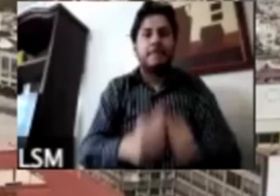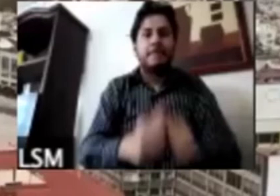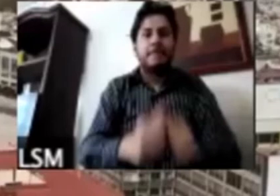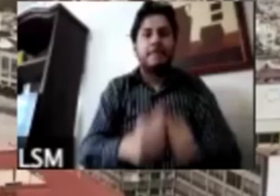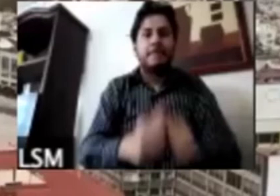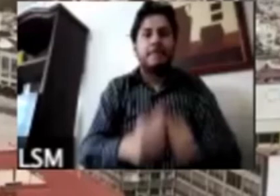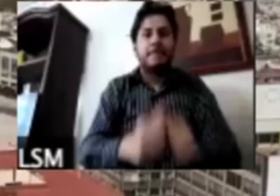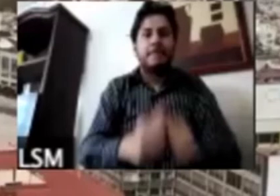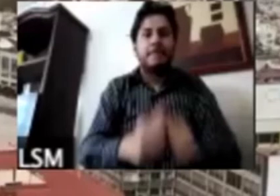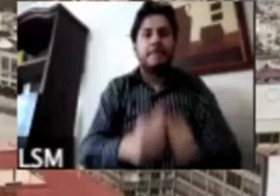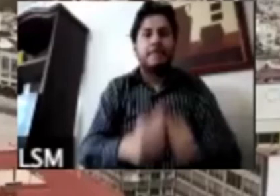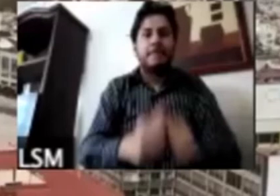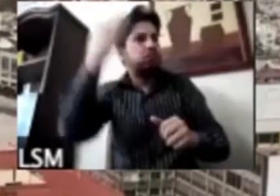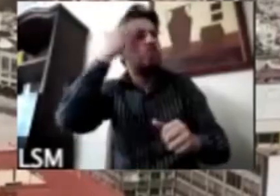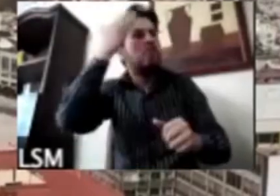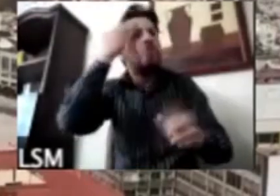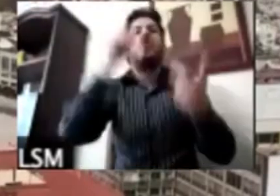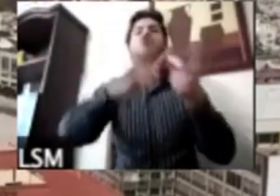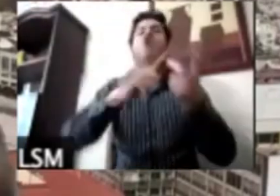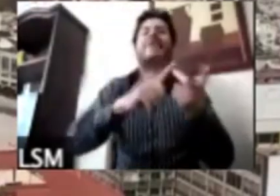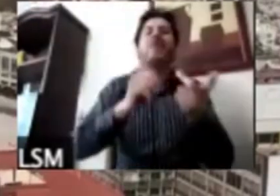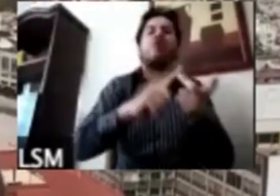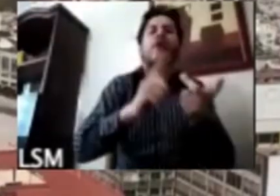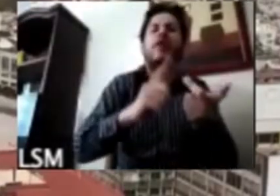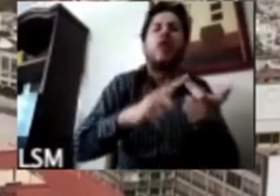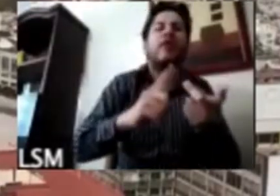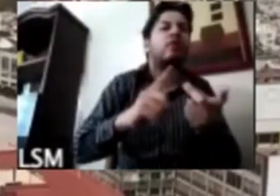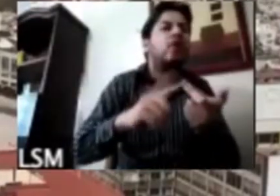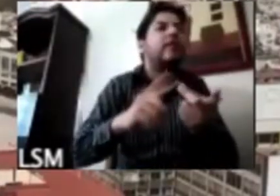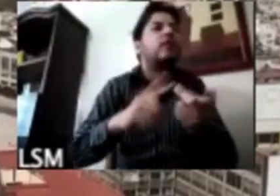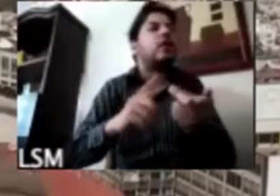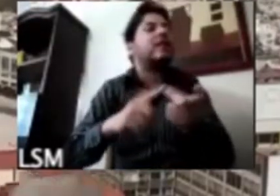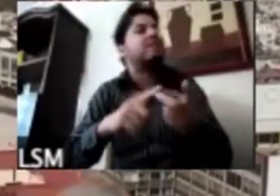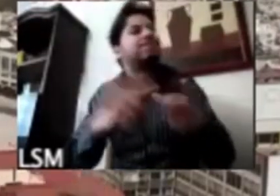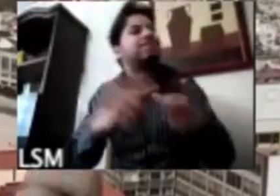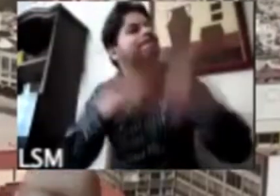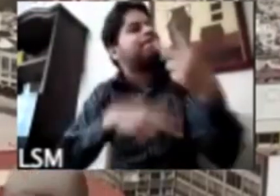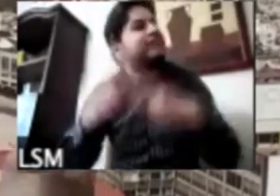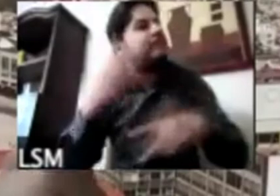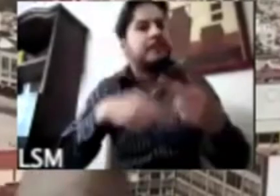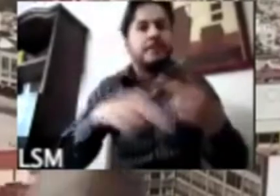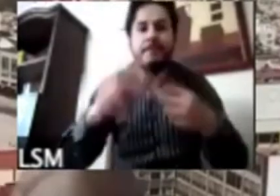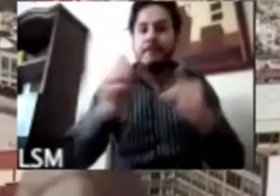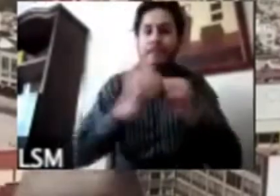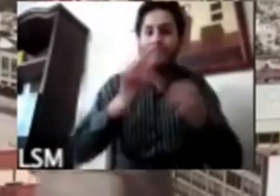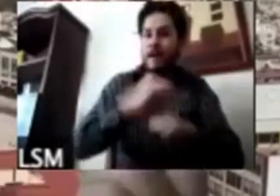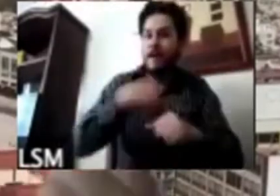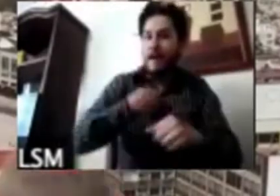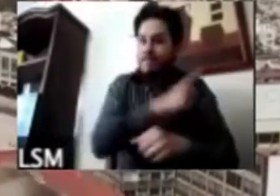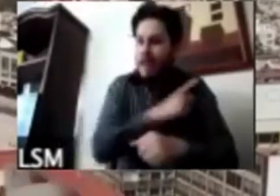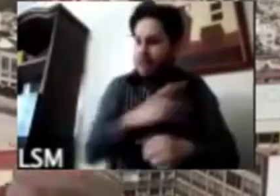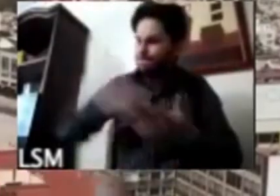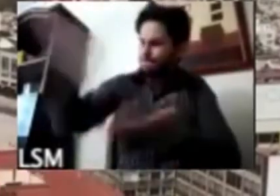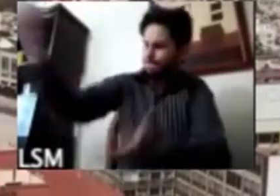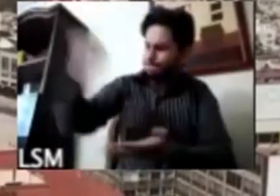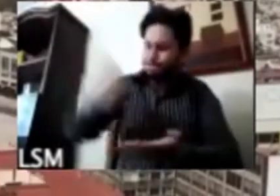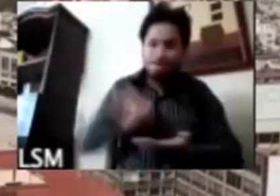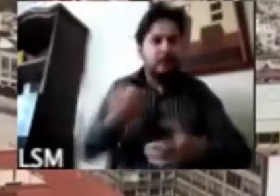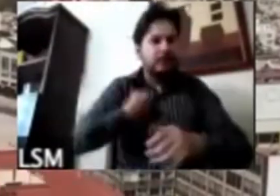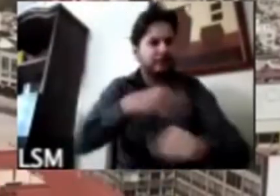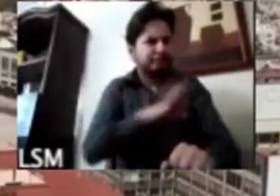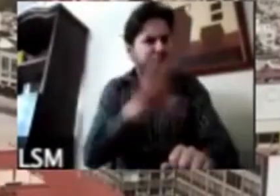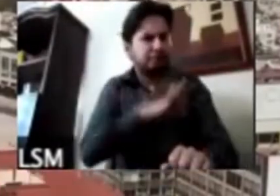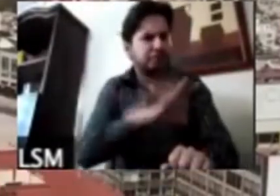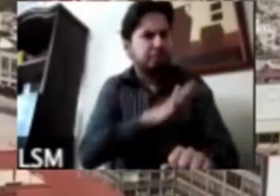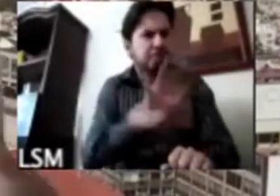líder de dónde me tomo pues es del líder del que tiene el recurso del que tiene la posibilidad y es un